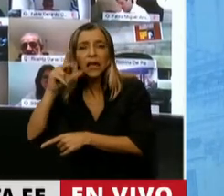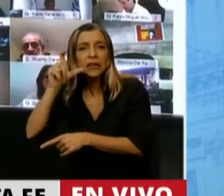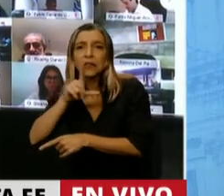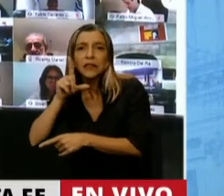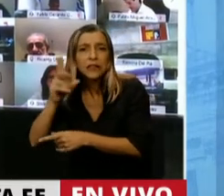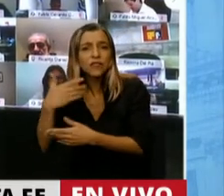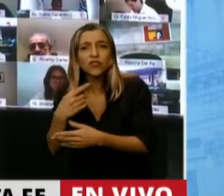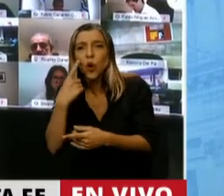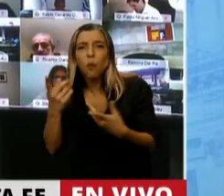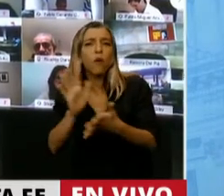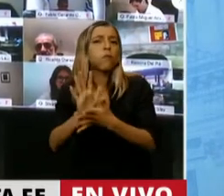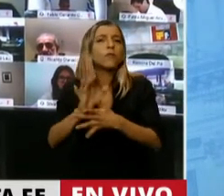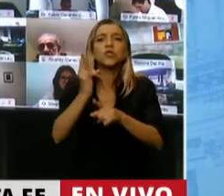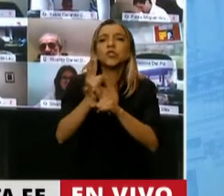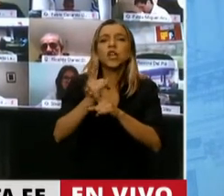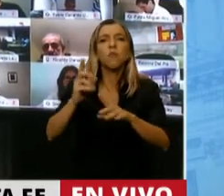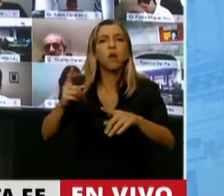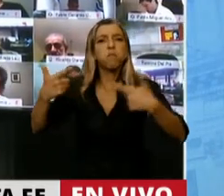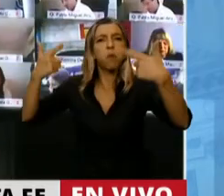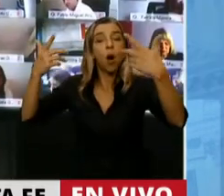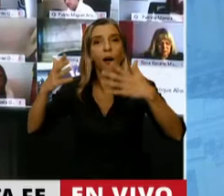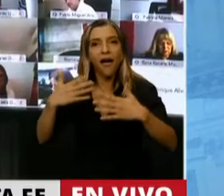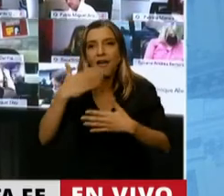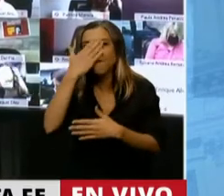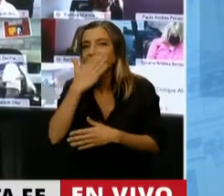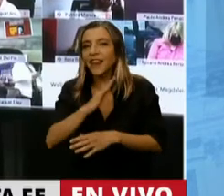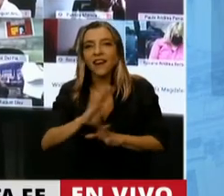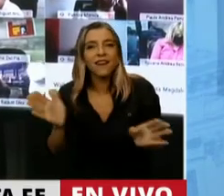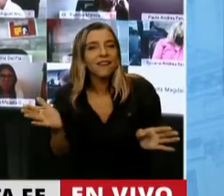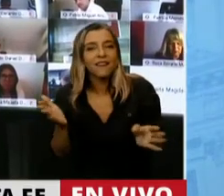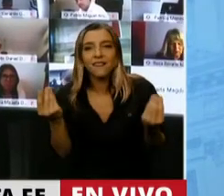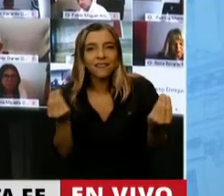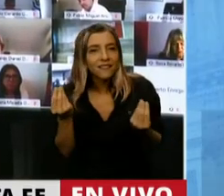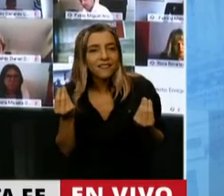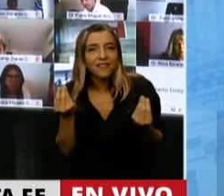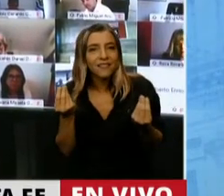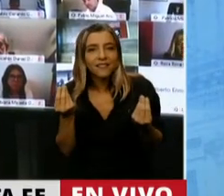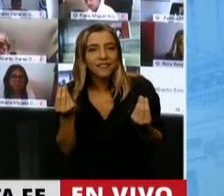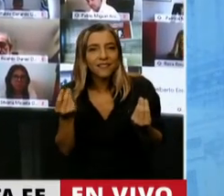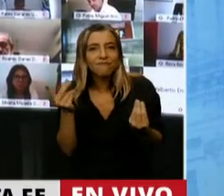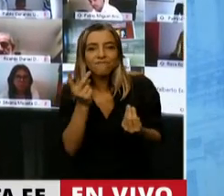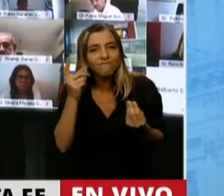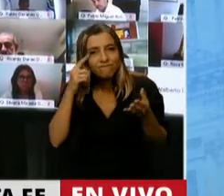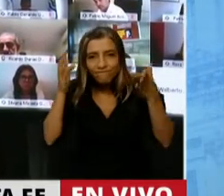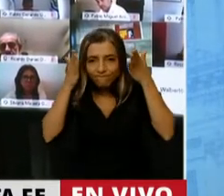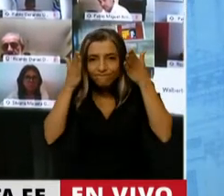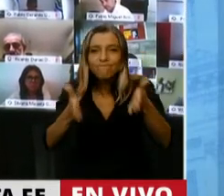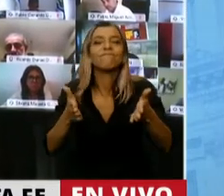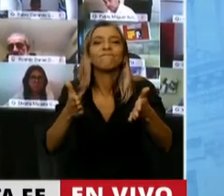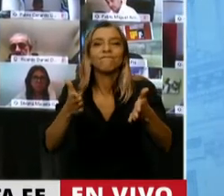Enemigos, enfrentados, pero finalmente vencieron a partir de una convicción muy profunda.